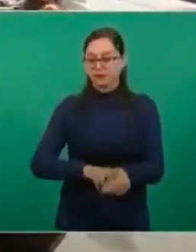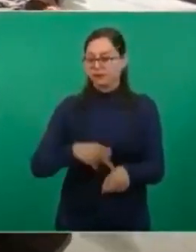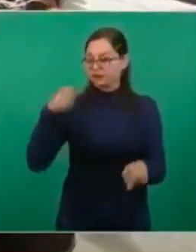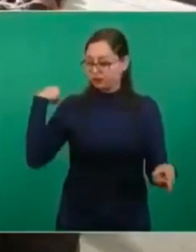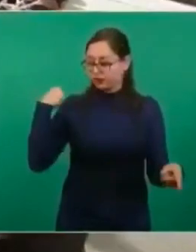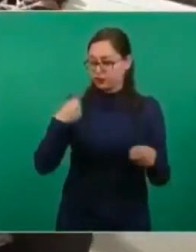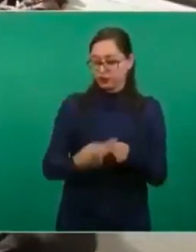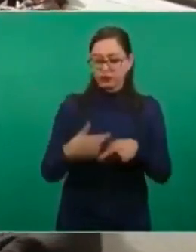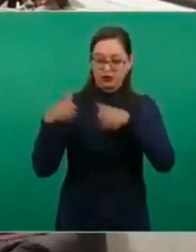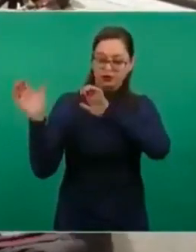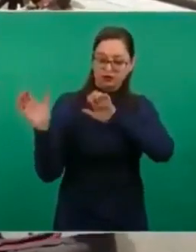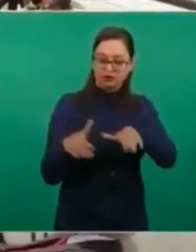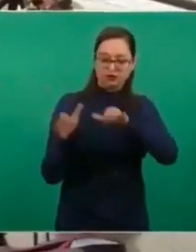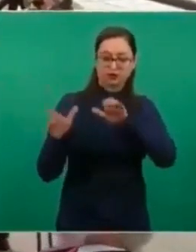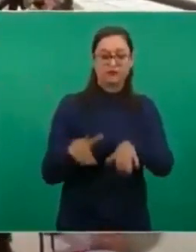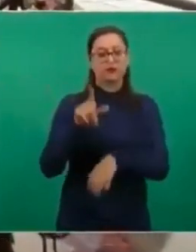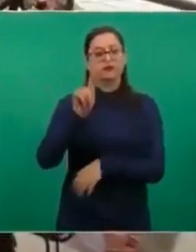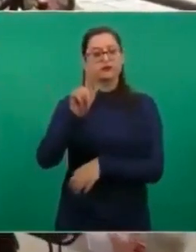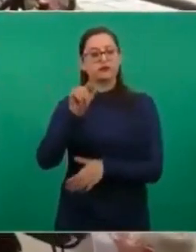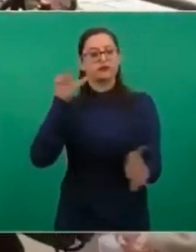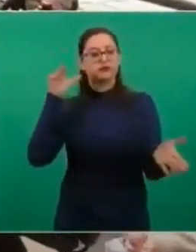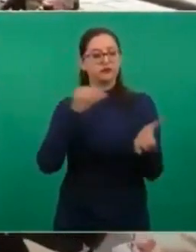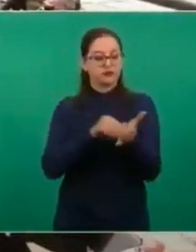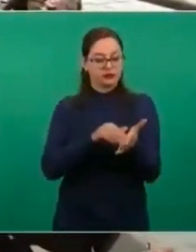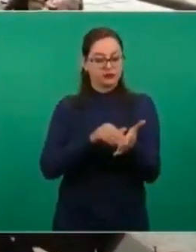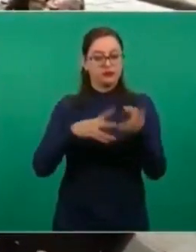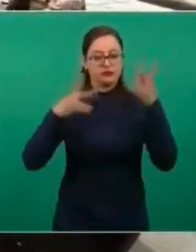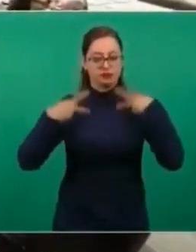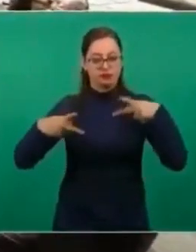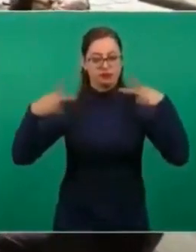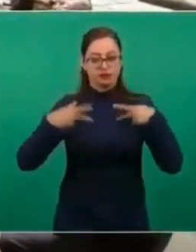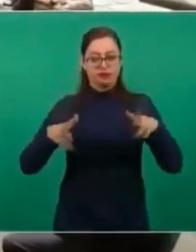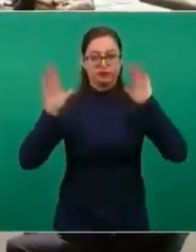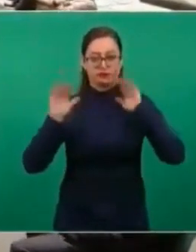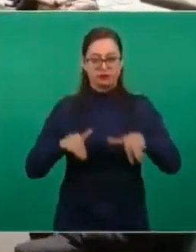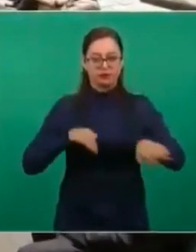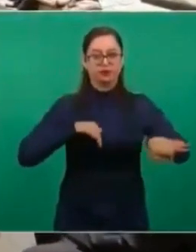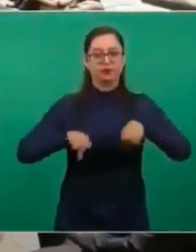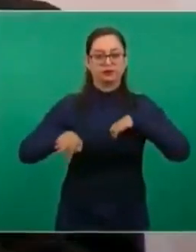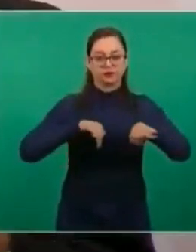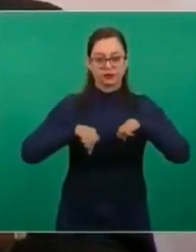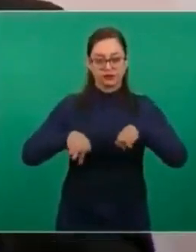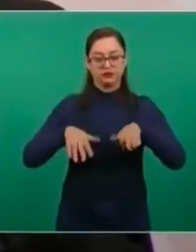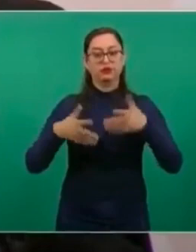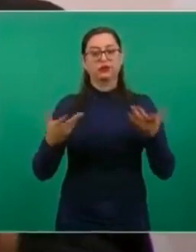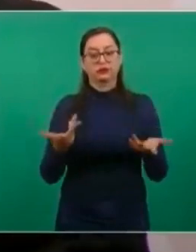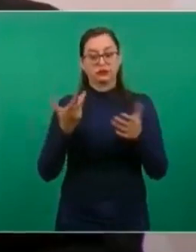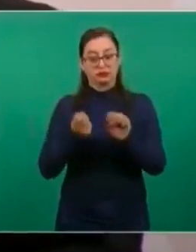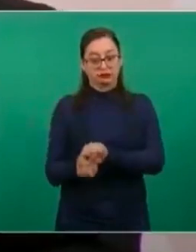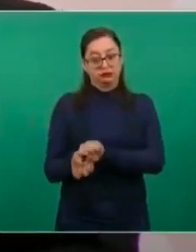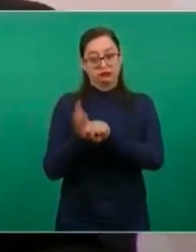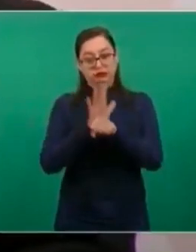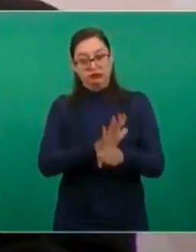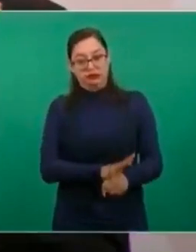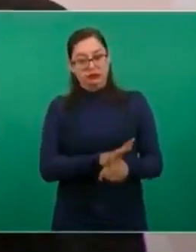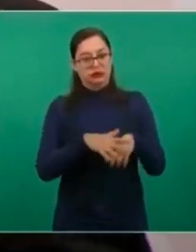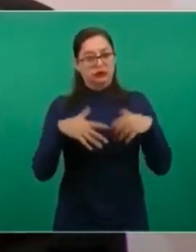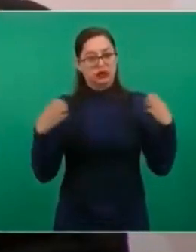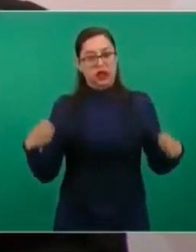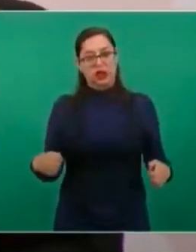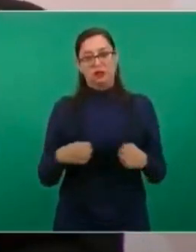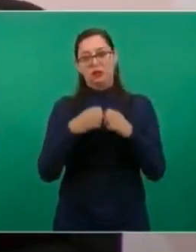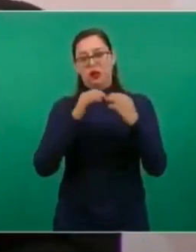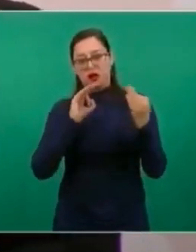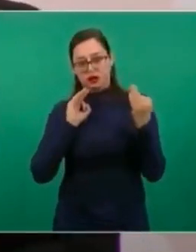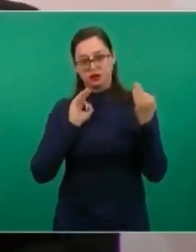acerca de 70 mil trabajadores de la salud para enfrentar la emergencia, qué les